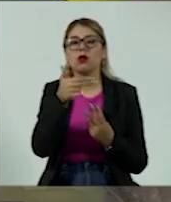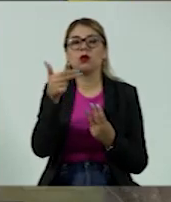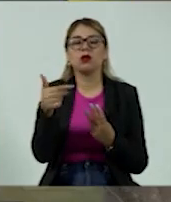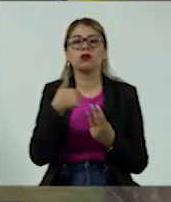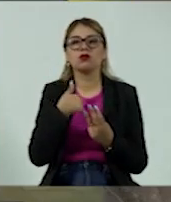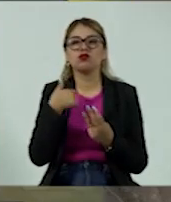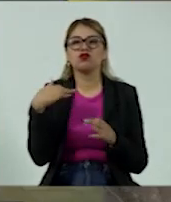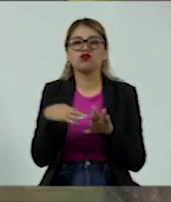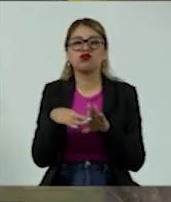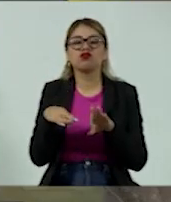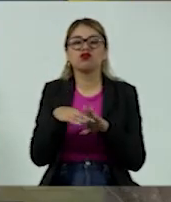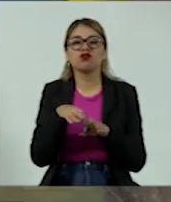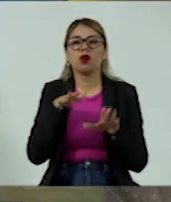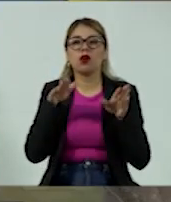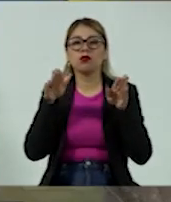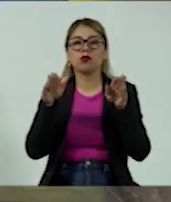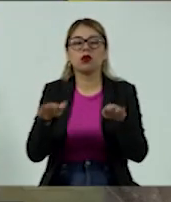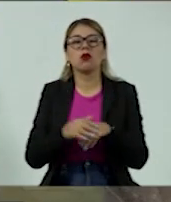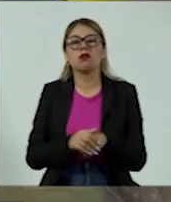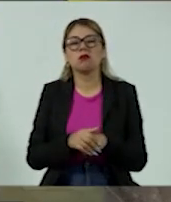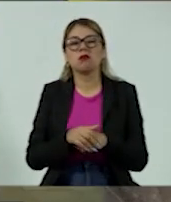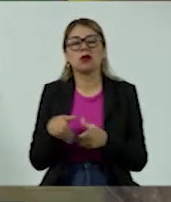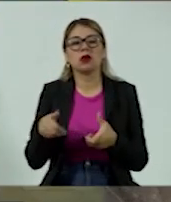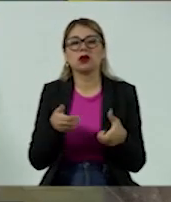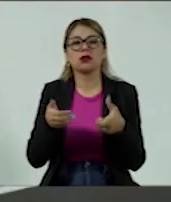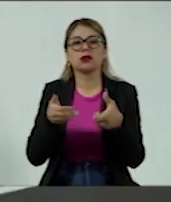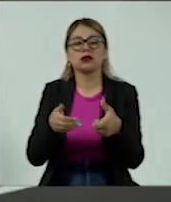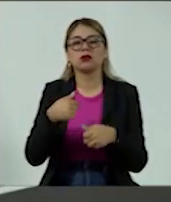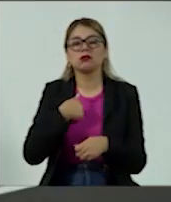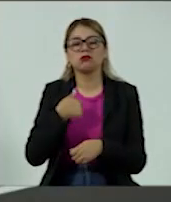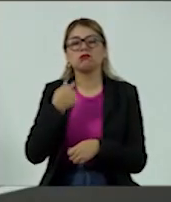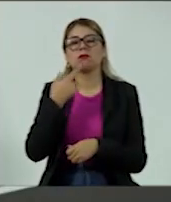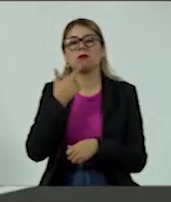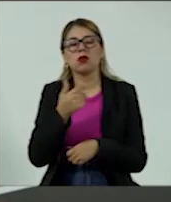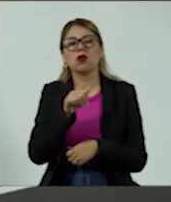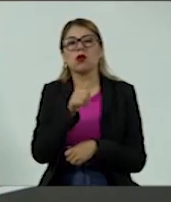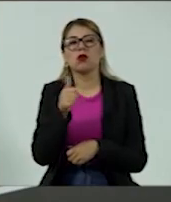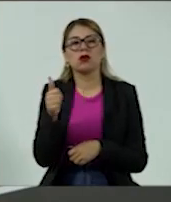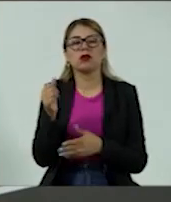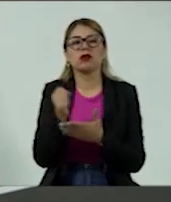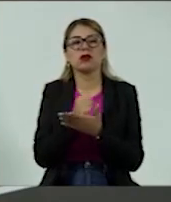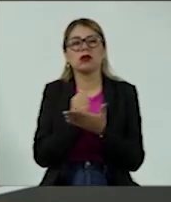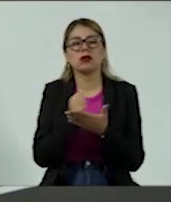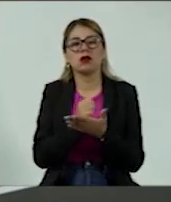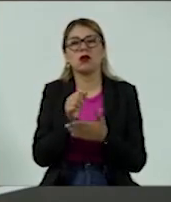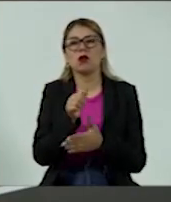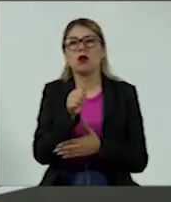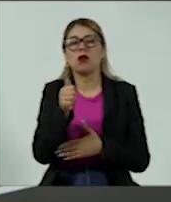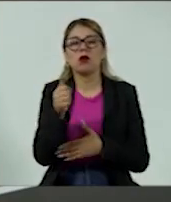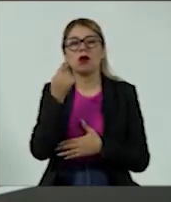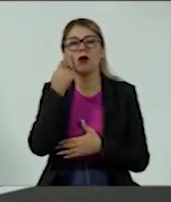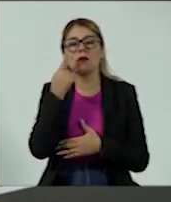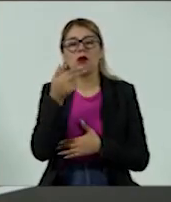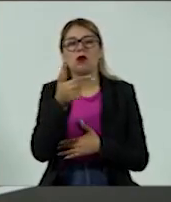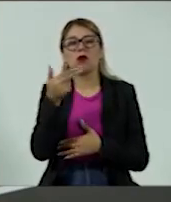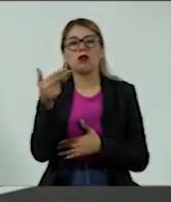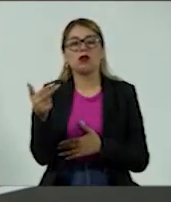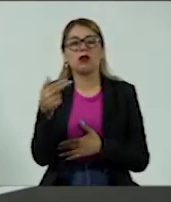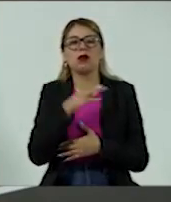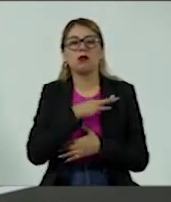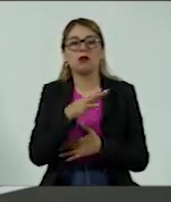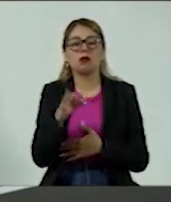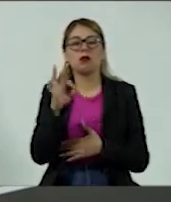viajo tanto en avión, pero si por carretera y llego más hoteles, pues me convendrá una tarjeta de crédito de alguna cadena de hoteles que me dé